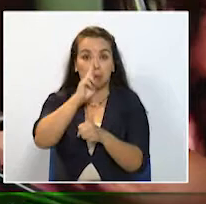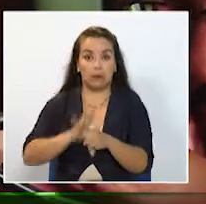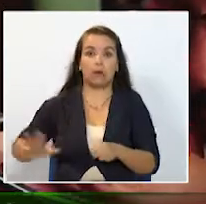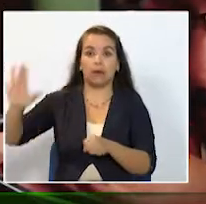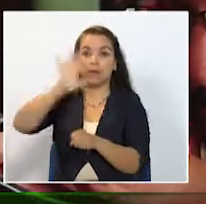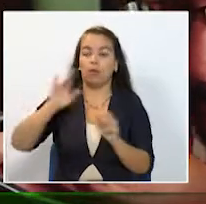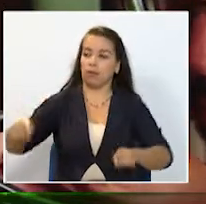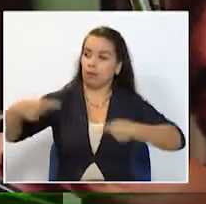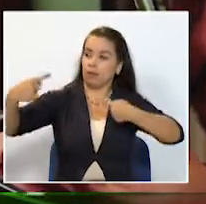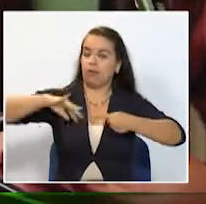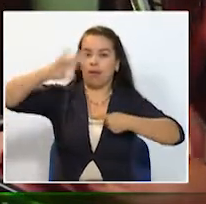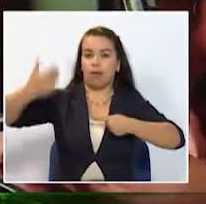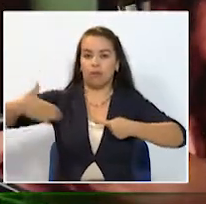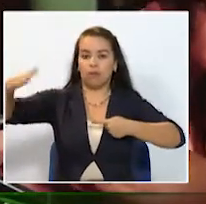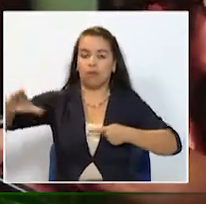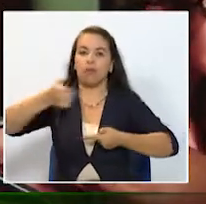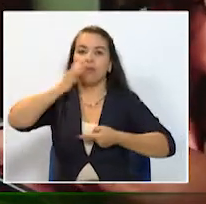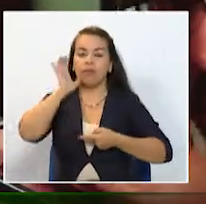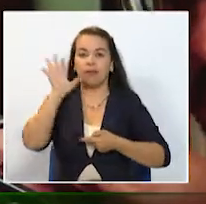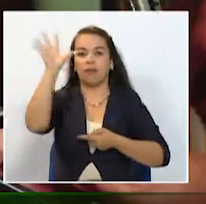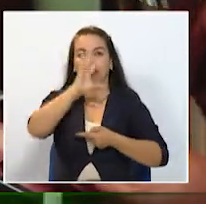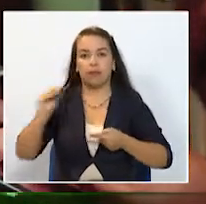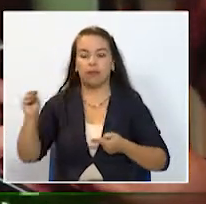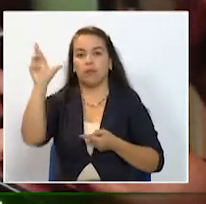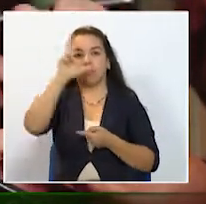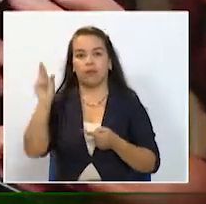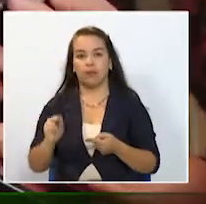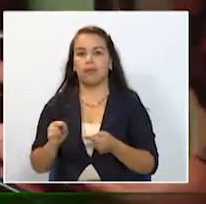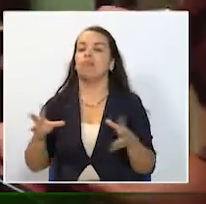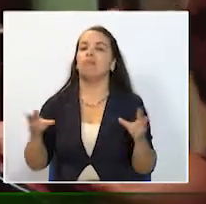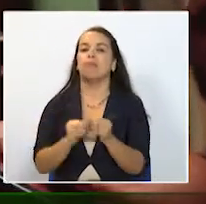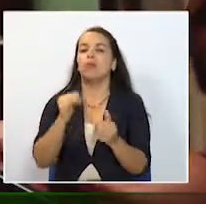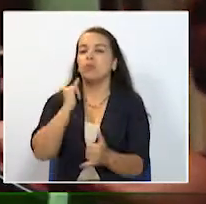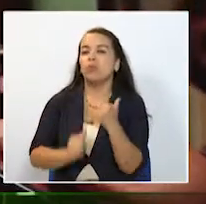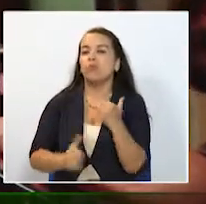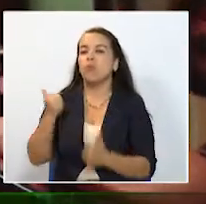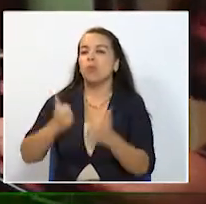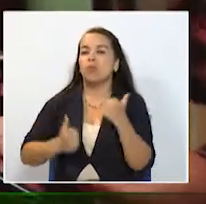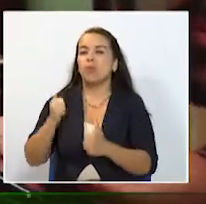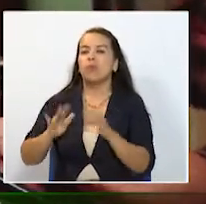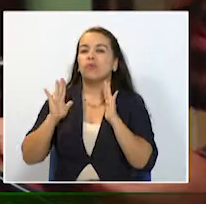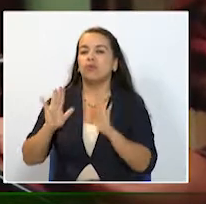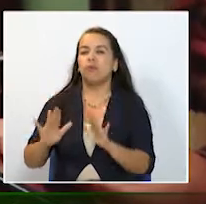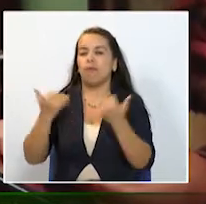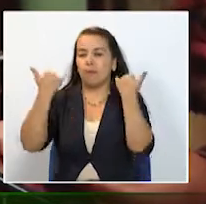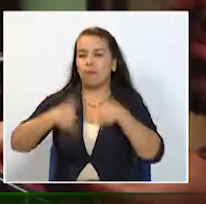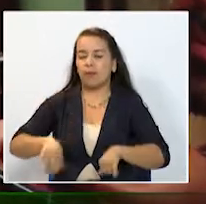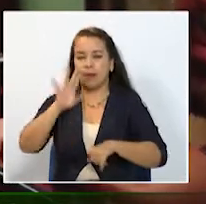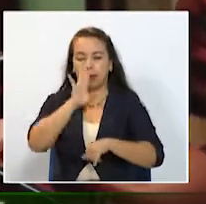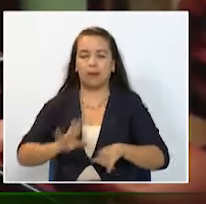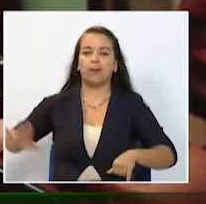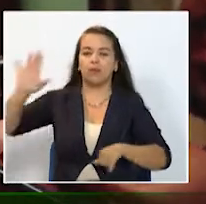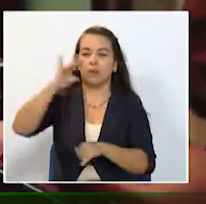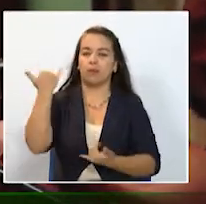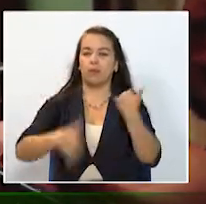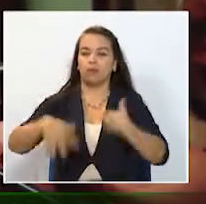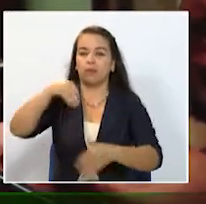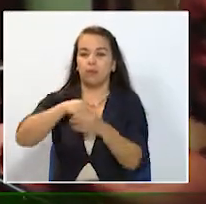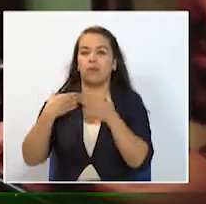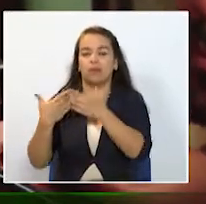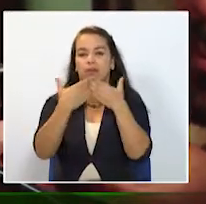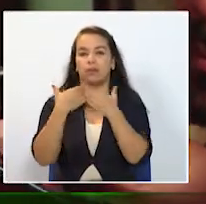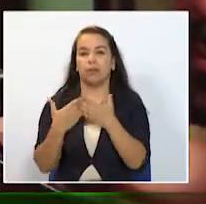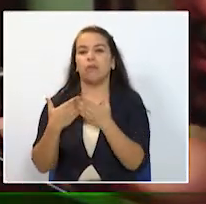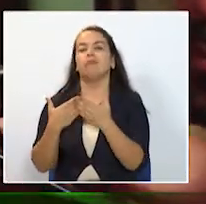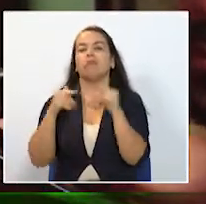Antioquia Caldas Quindío y Risaralda y finalmente llegaremos a la final nacional de juegos intercolegiados y ahí debemos proyectarnos